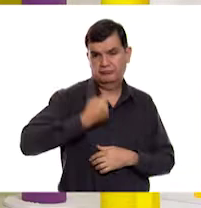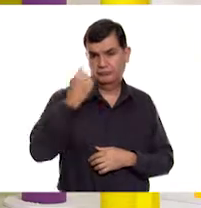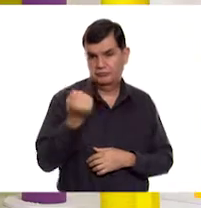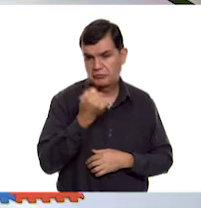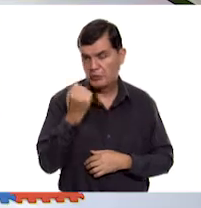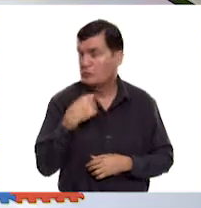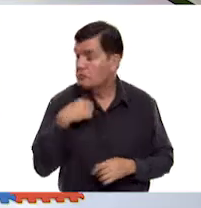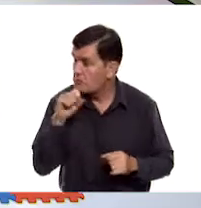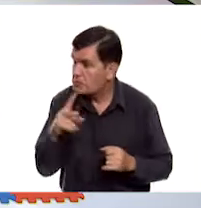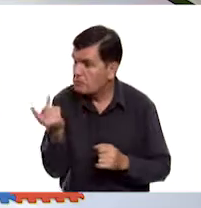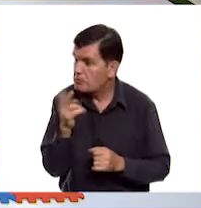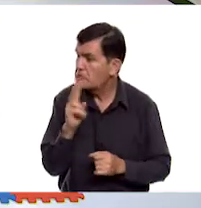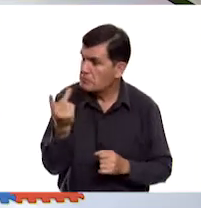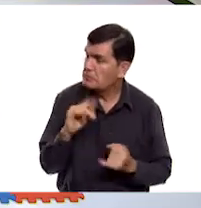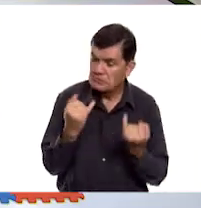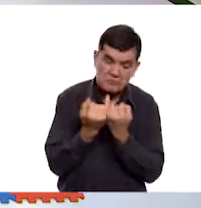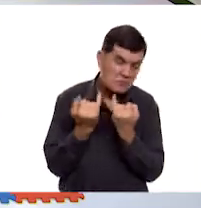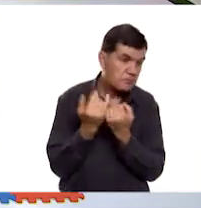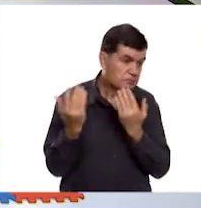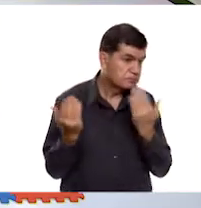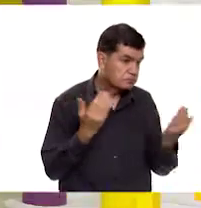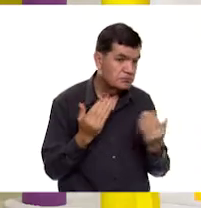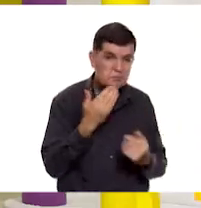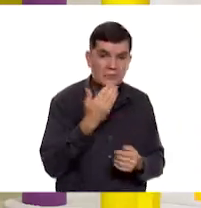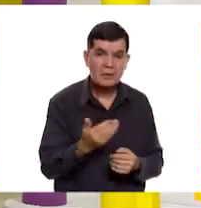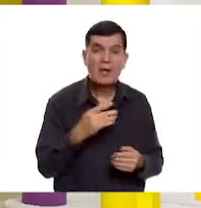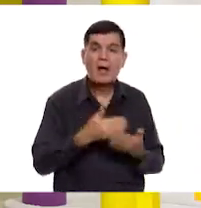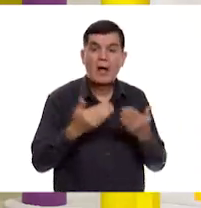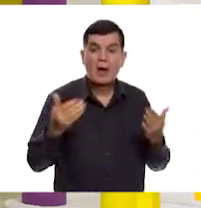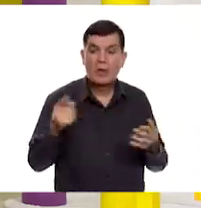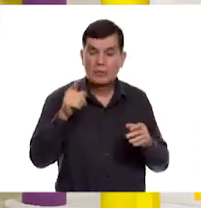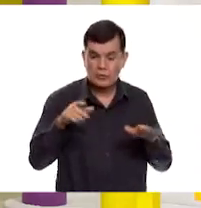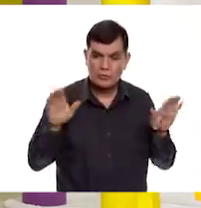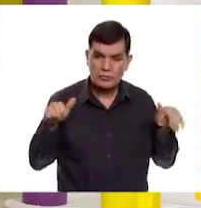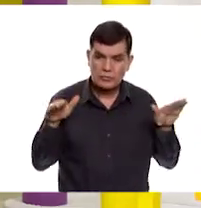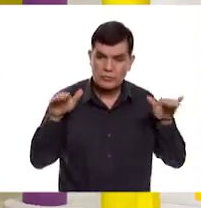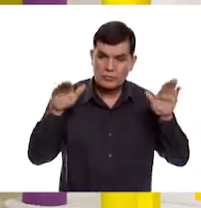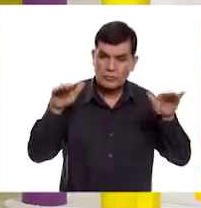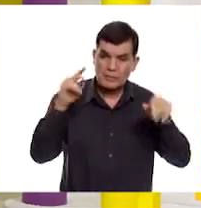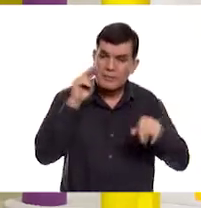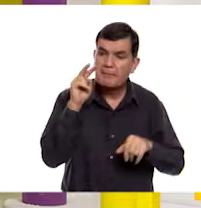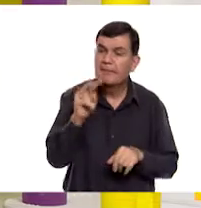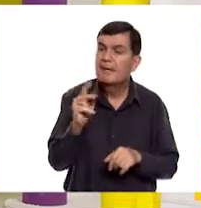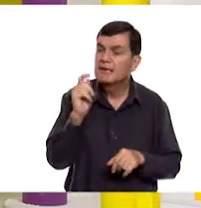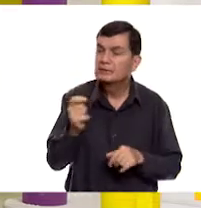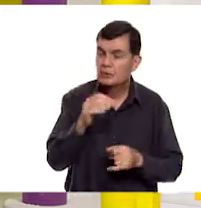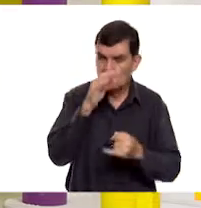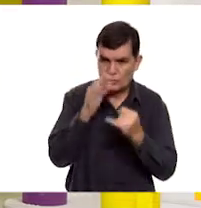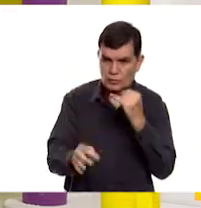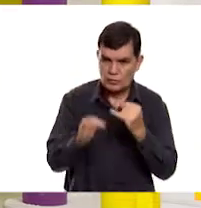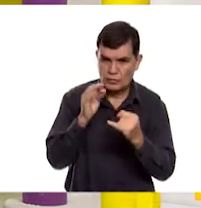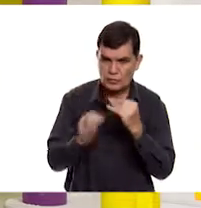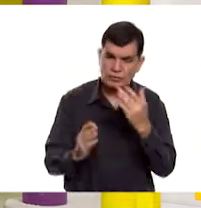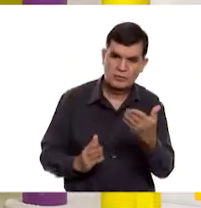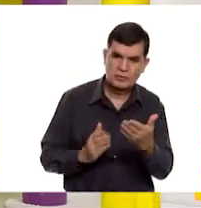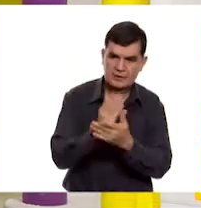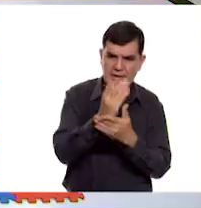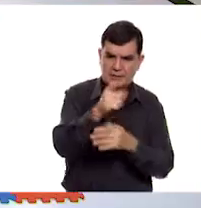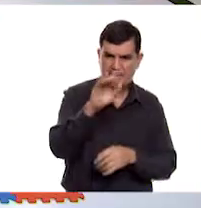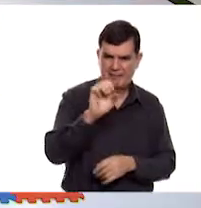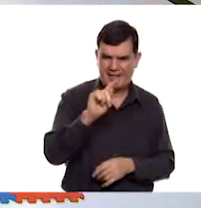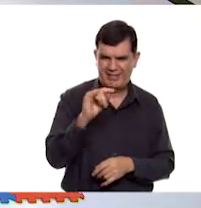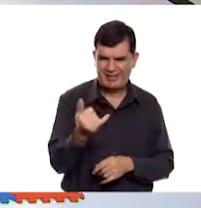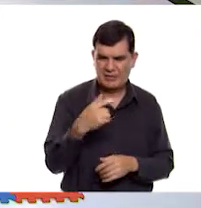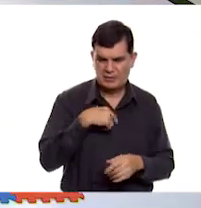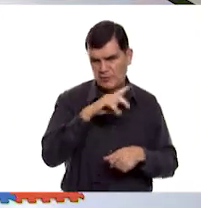También puede ser. Los dos me gustan mucho. Oye, ¿qué te parece si vamos con tu ave volando y vemos la última reto que nos tiene Betty